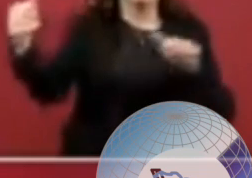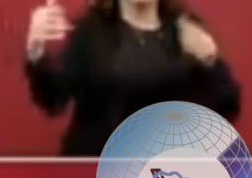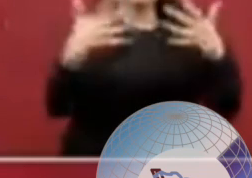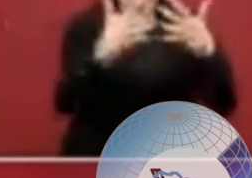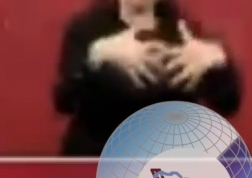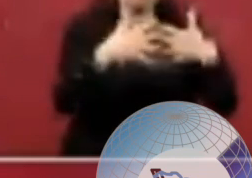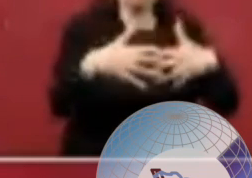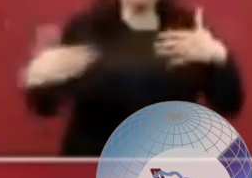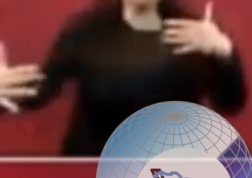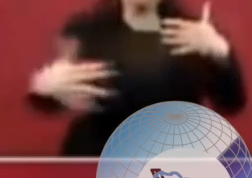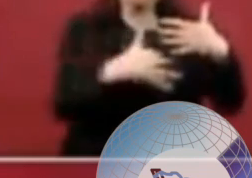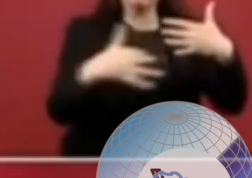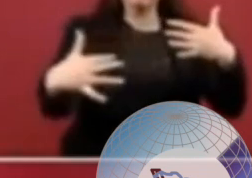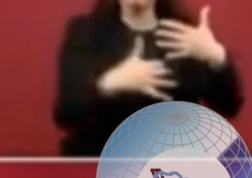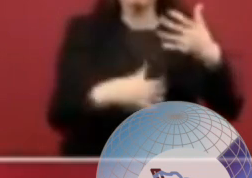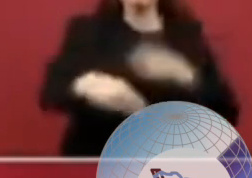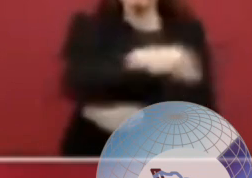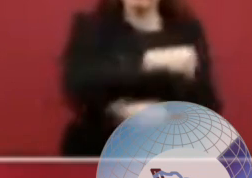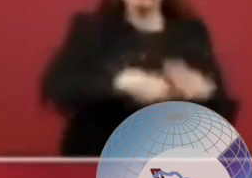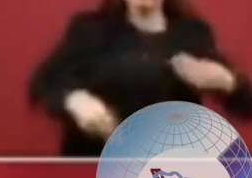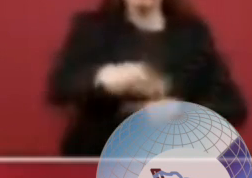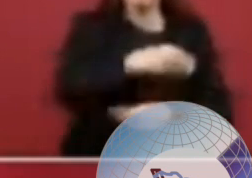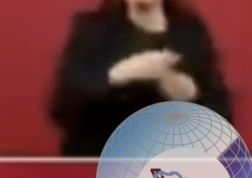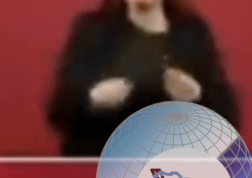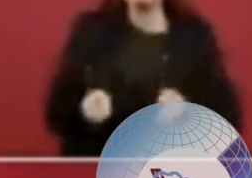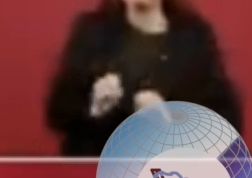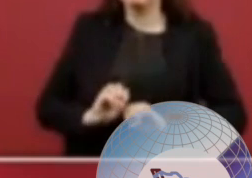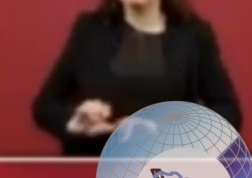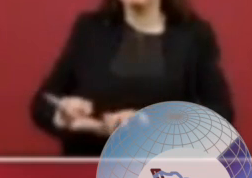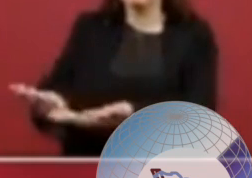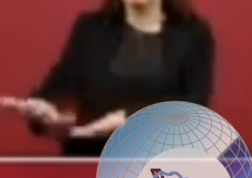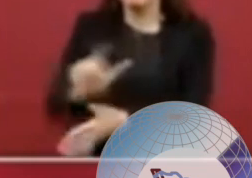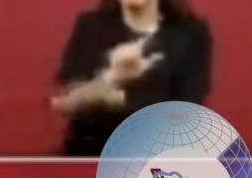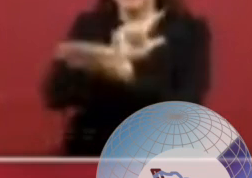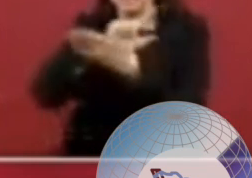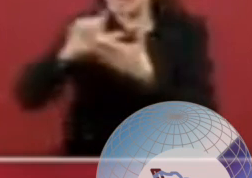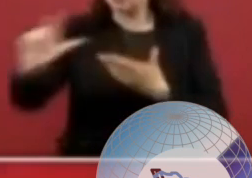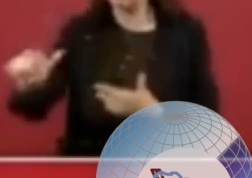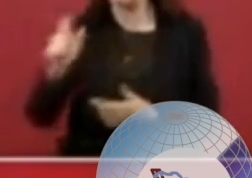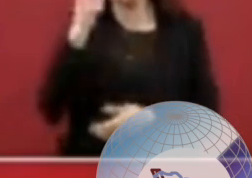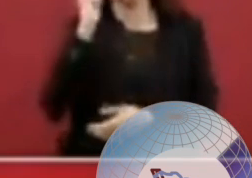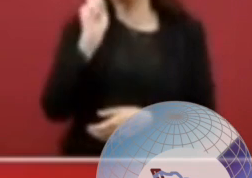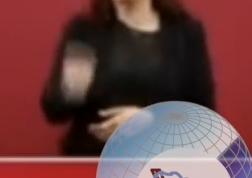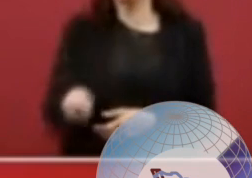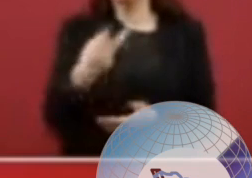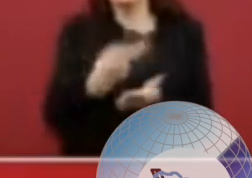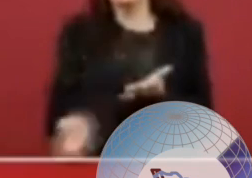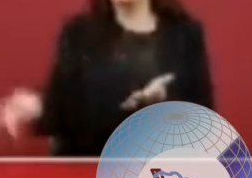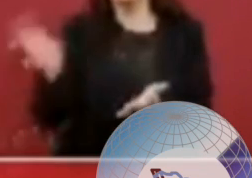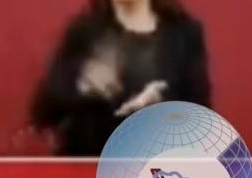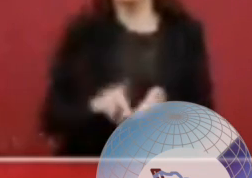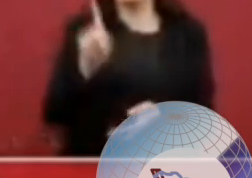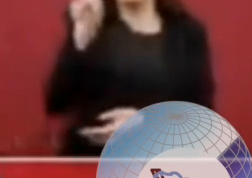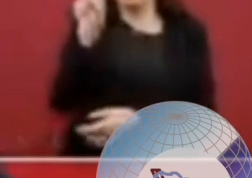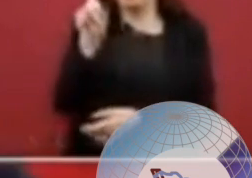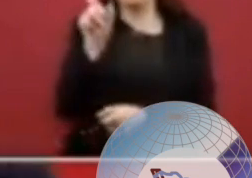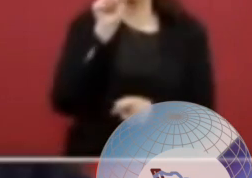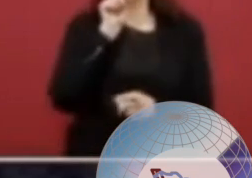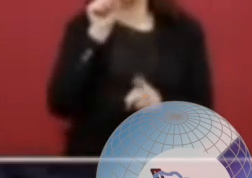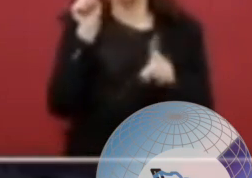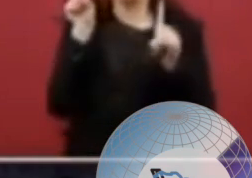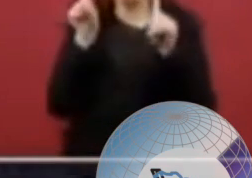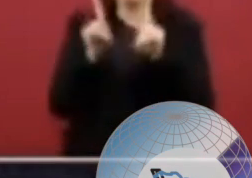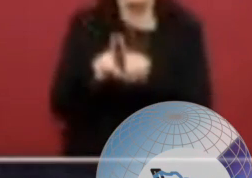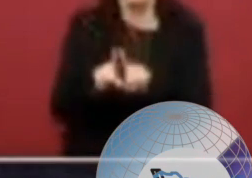se va a tener más disponibilidad de agua, se van a revestir canales para que no haya